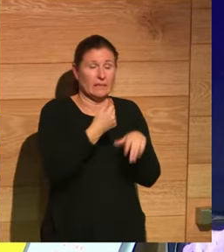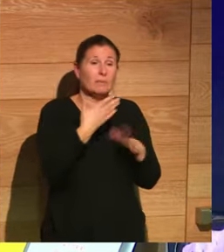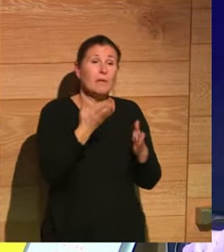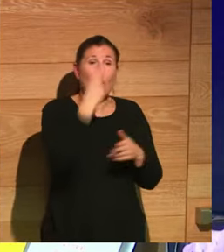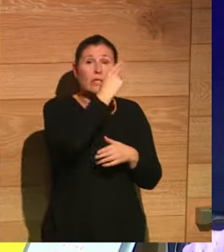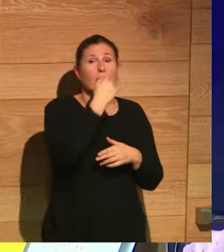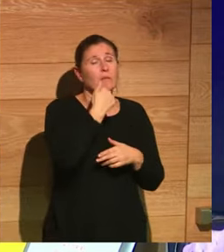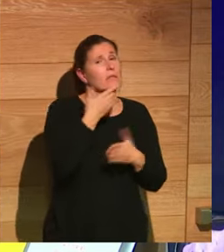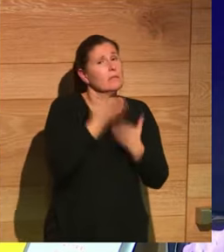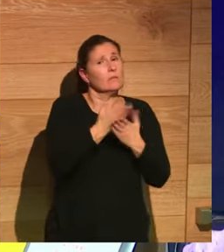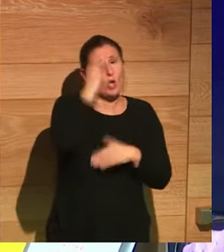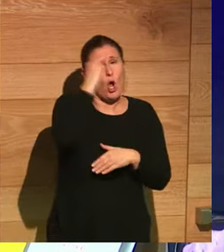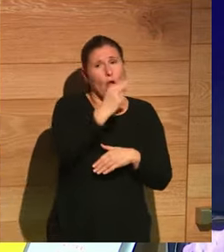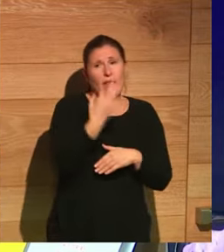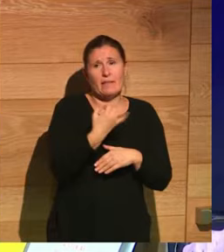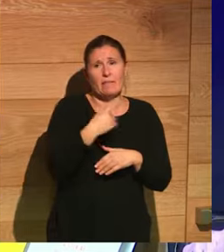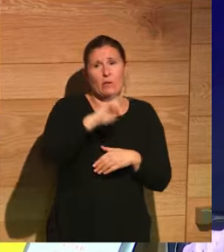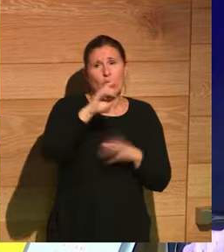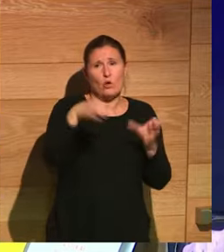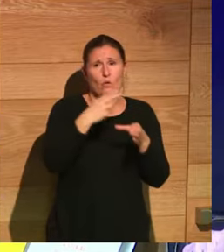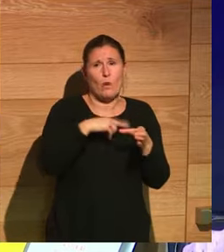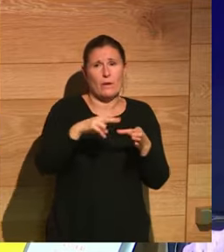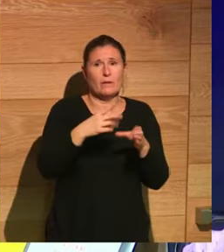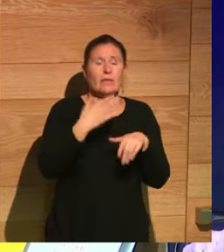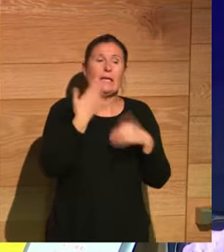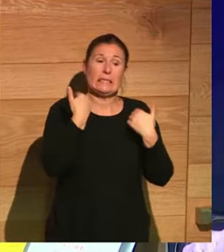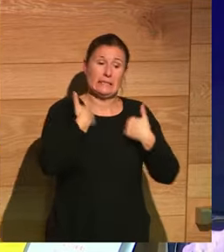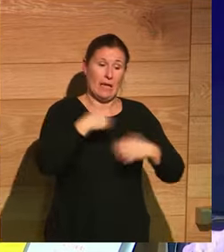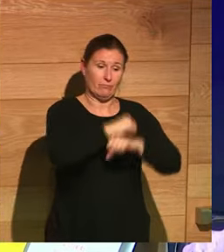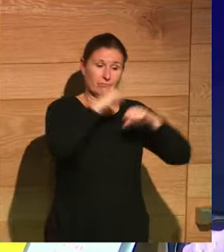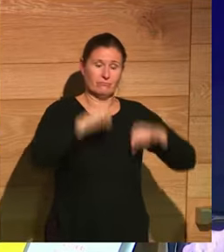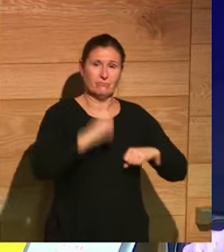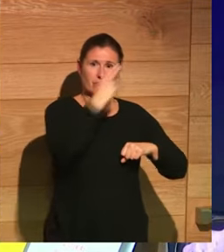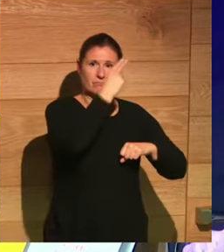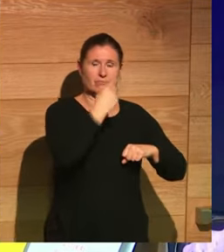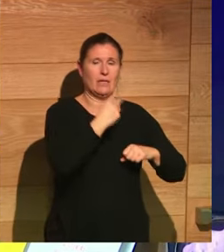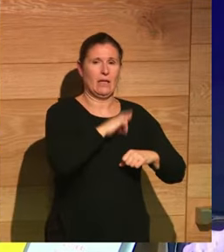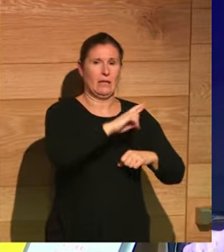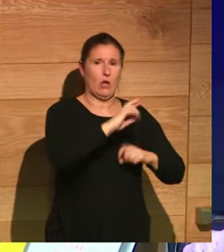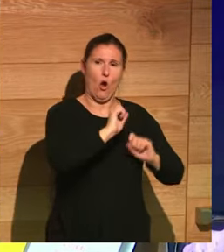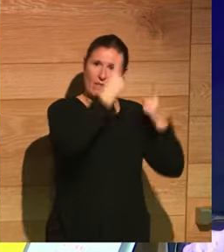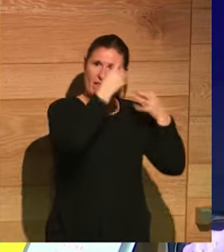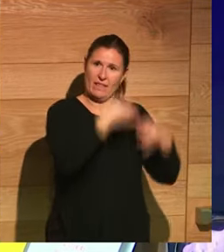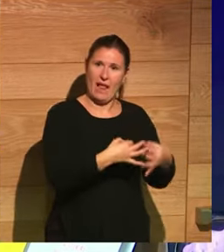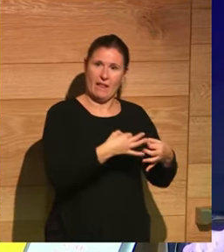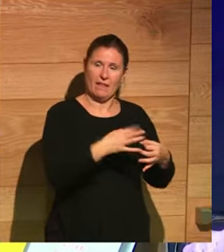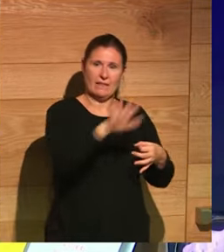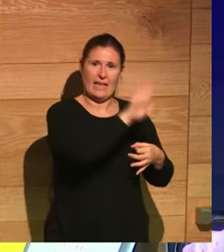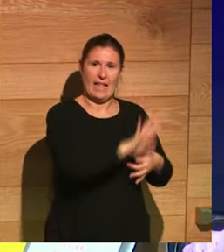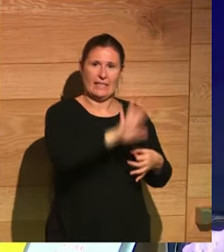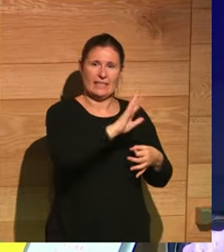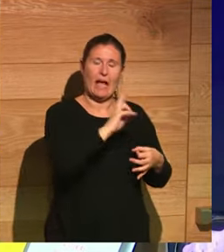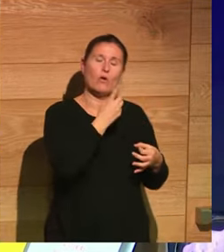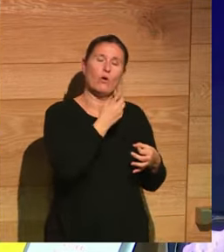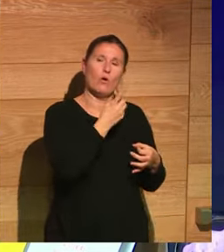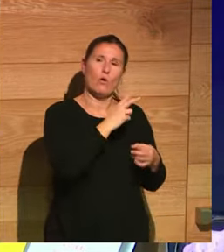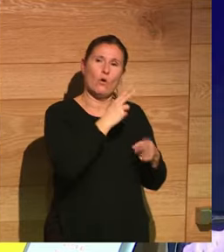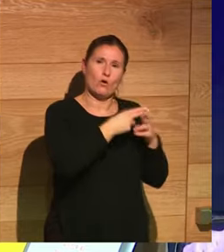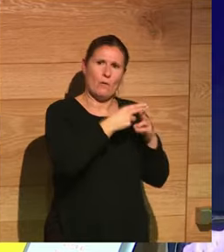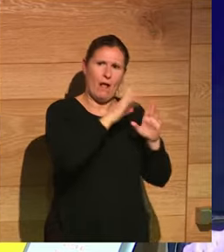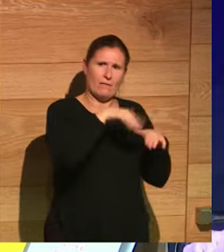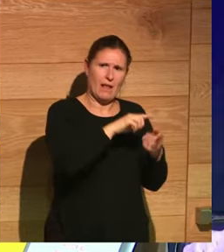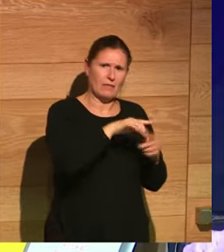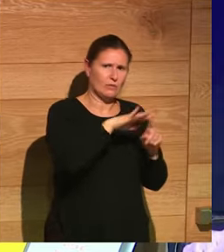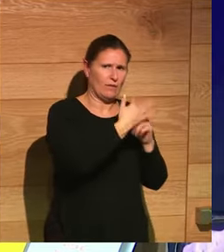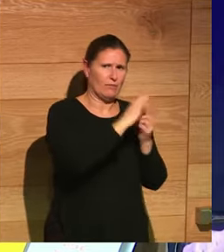tolerancia y en el momento en el que ya se consolida como religión oficial del Estado romano, cambian las tornas. Y hay